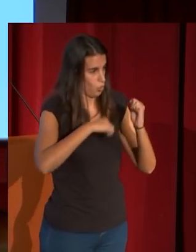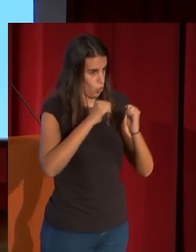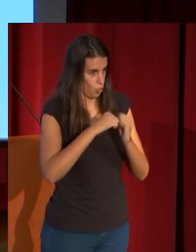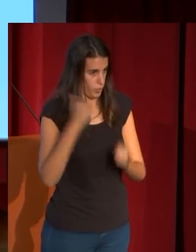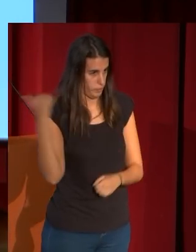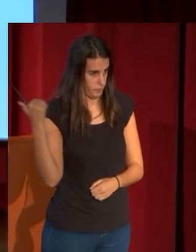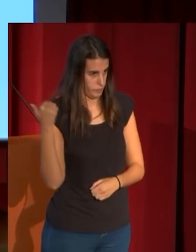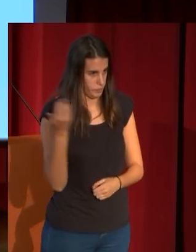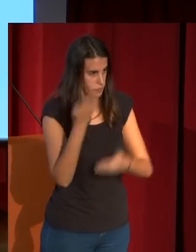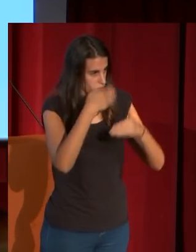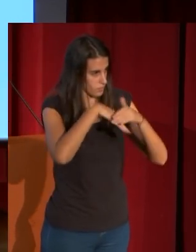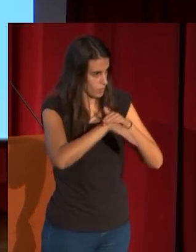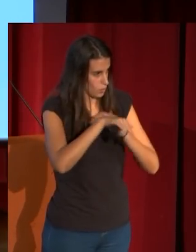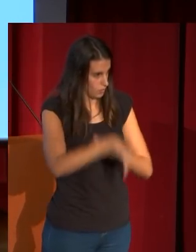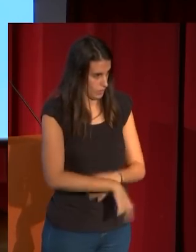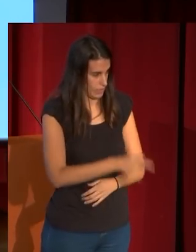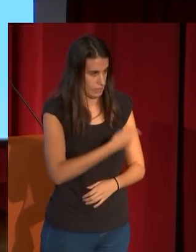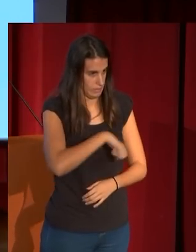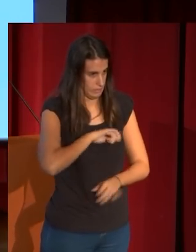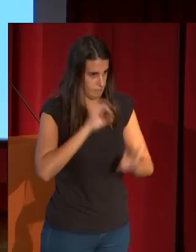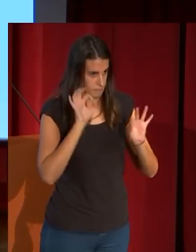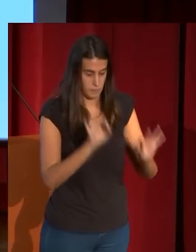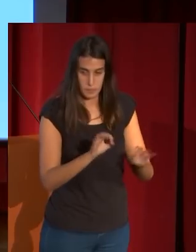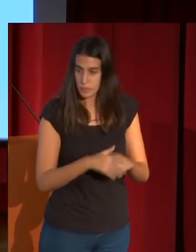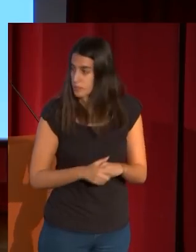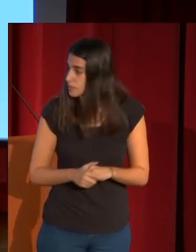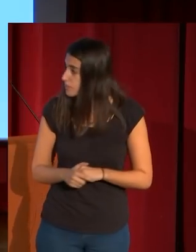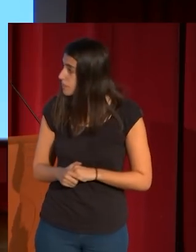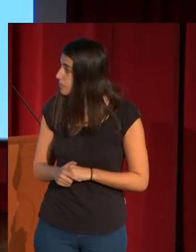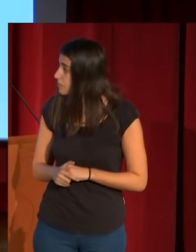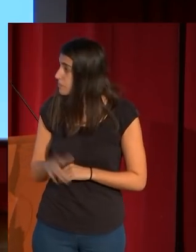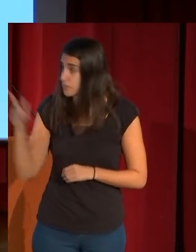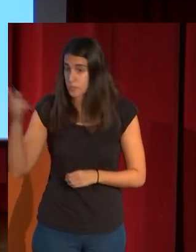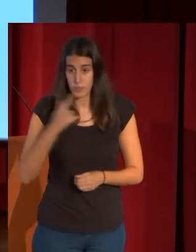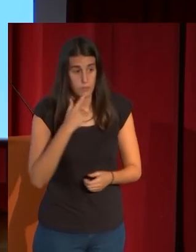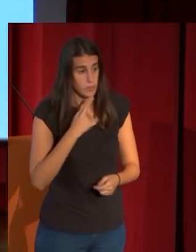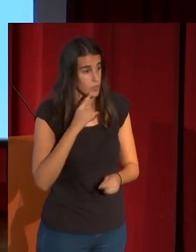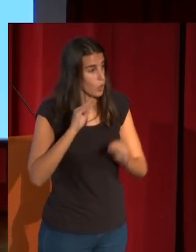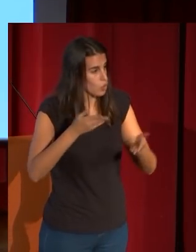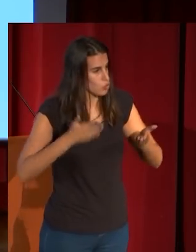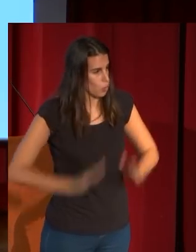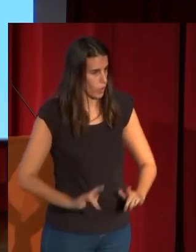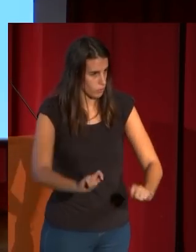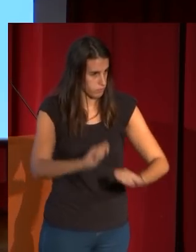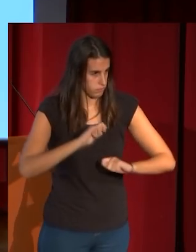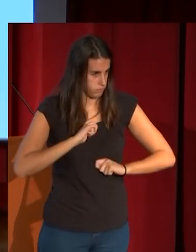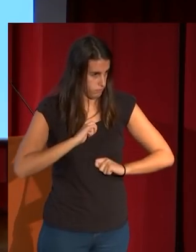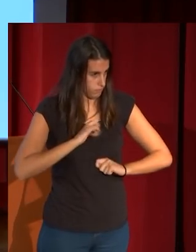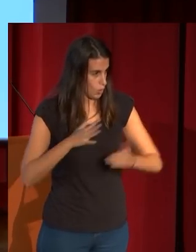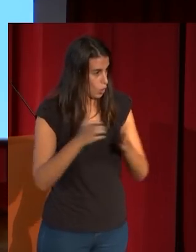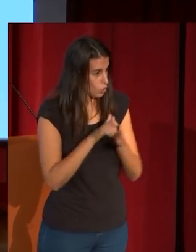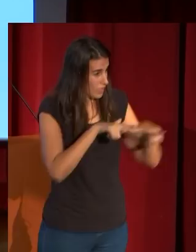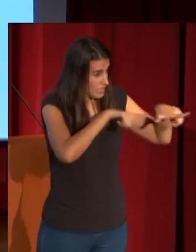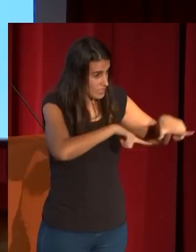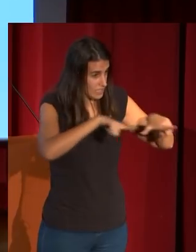se conserva en la calcografía nacional, como la del conjunto de los grabados, por donación de su hijo. Están todas las láminas en